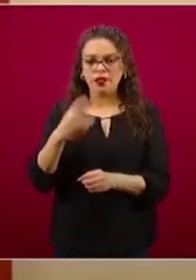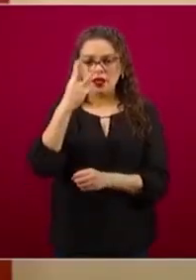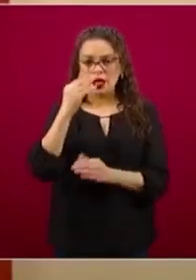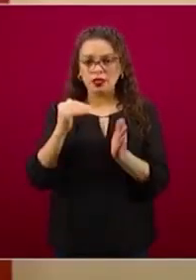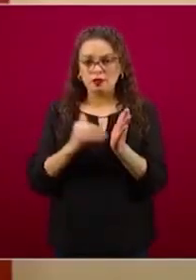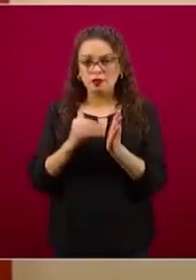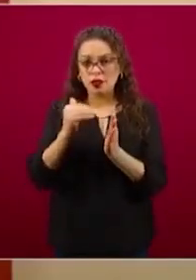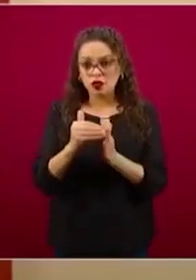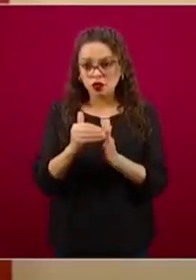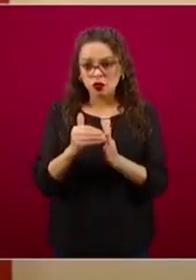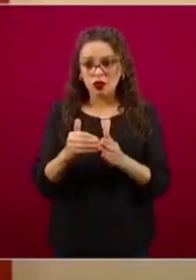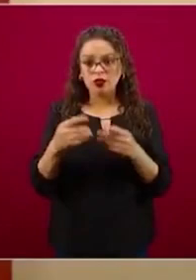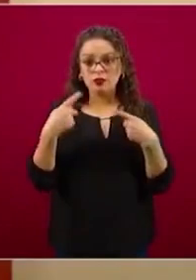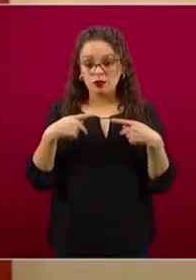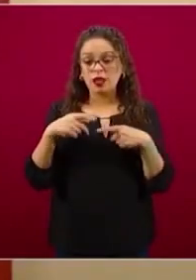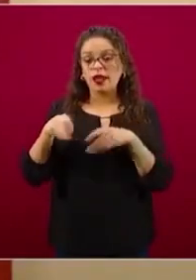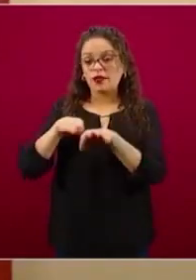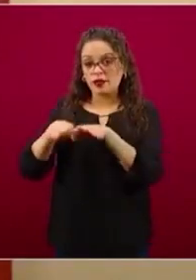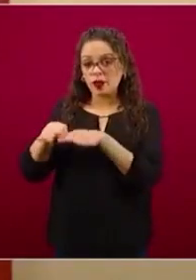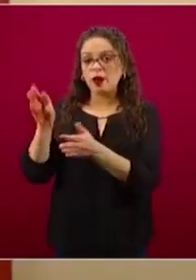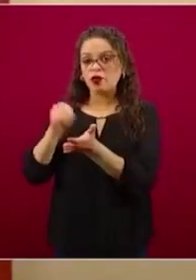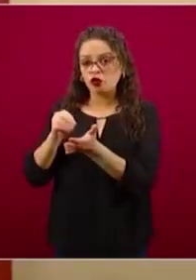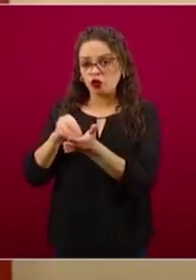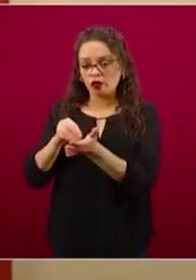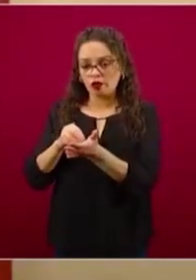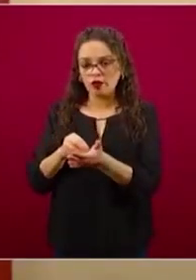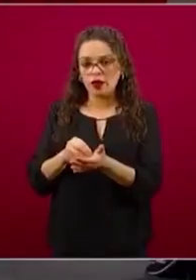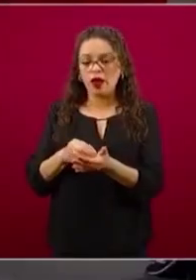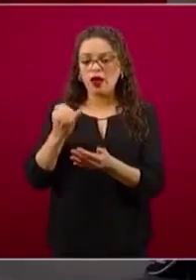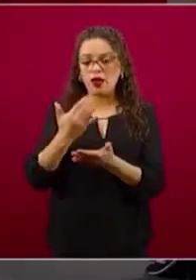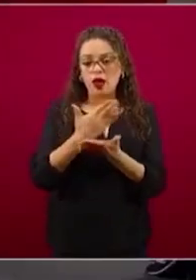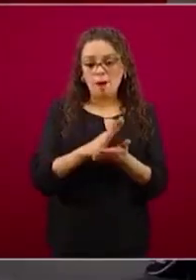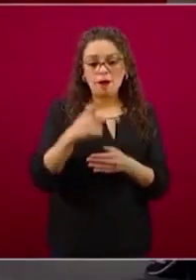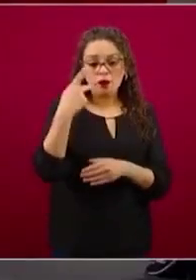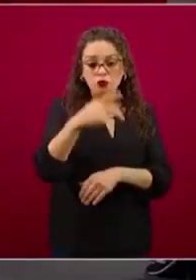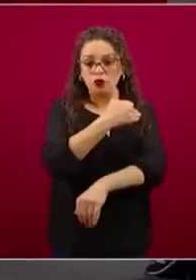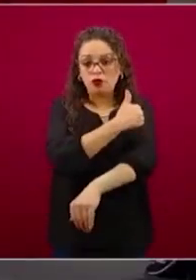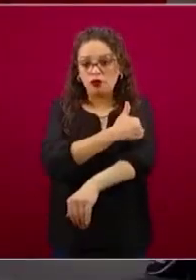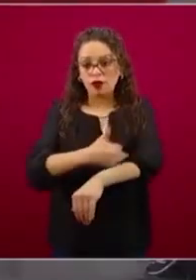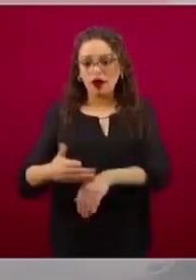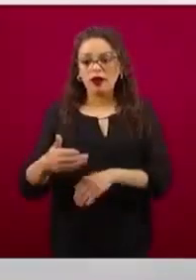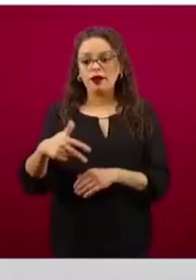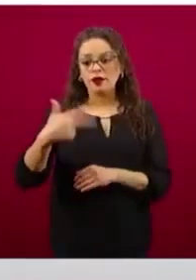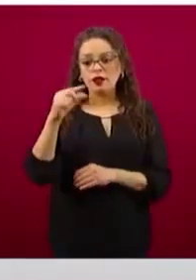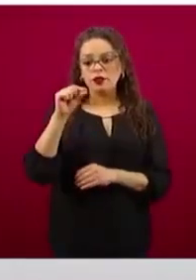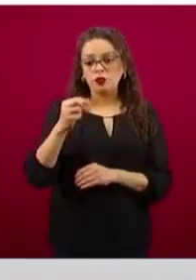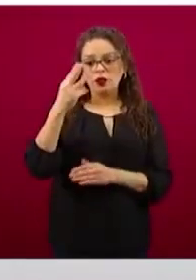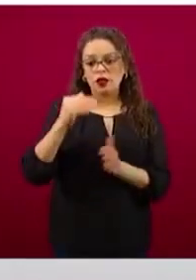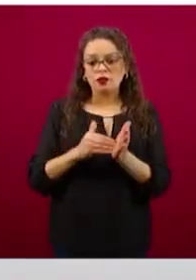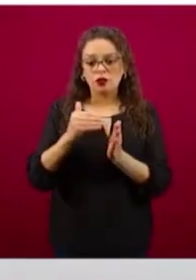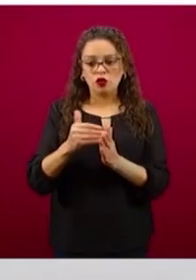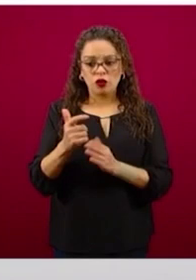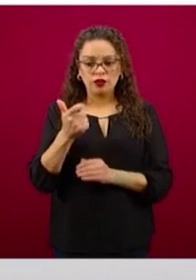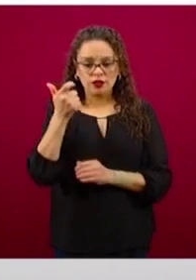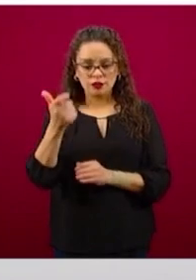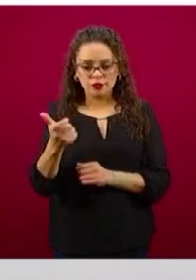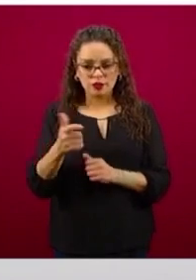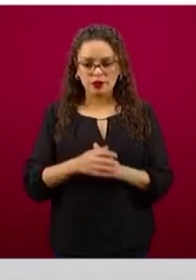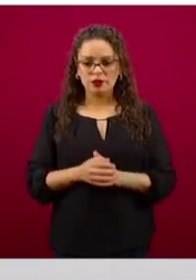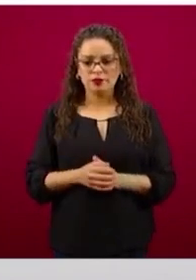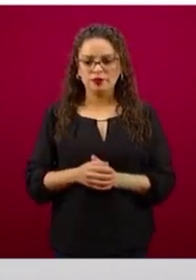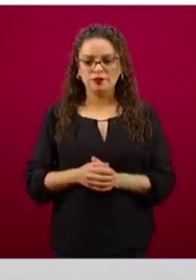trabajadores en activo, más sus familiares hacen un total de 13.3 millones de pesos, considerando también que tenemos